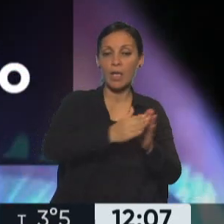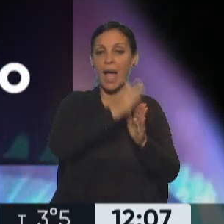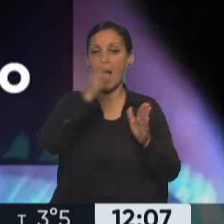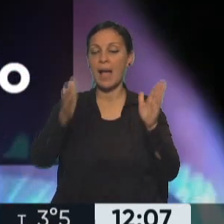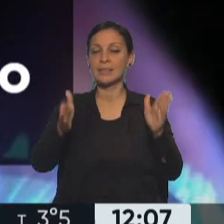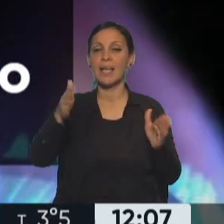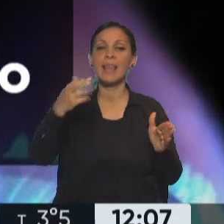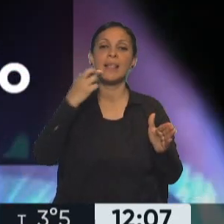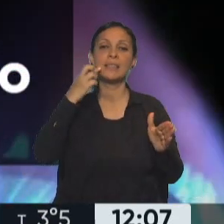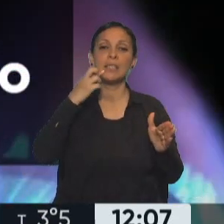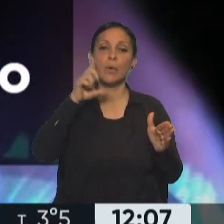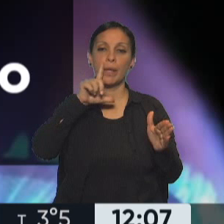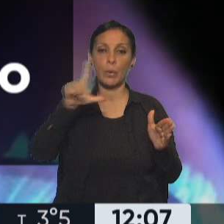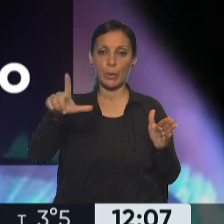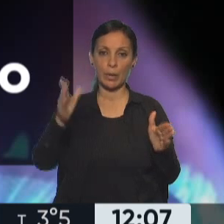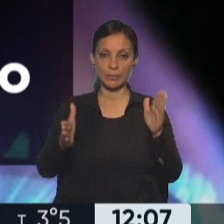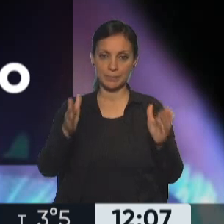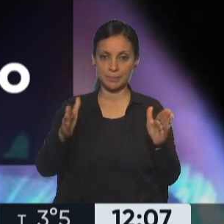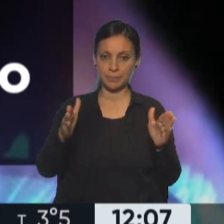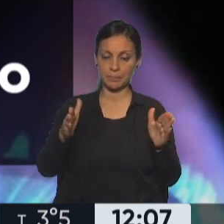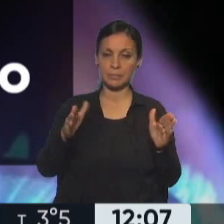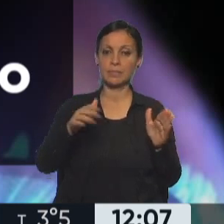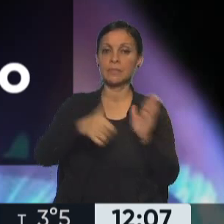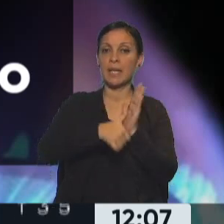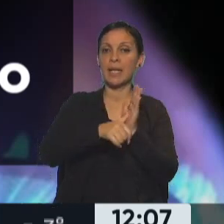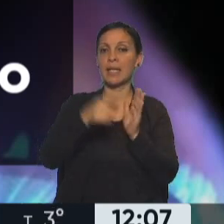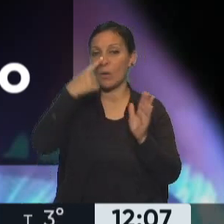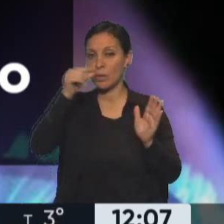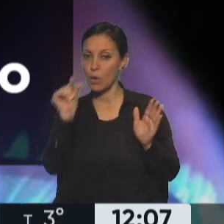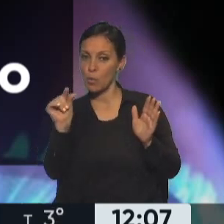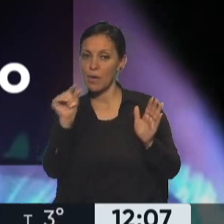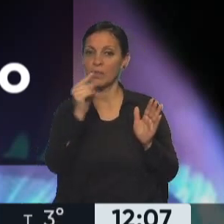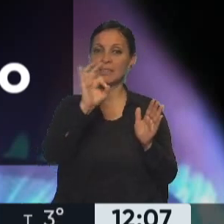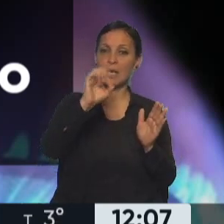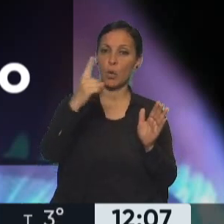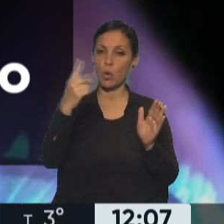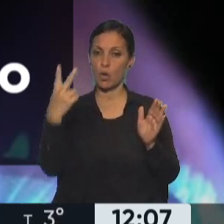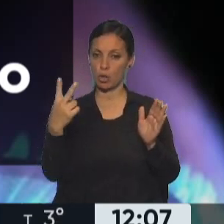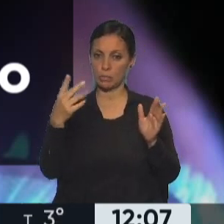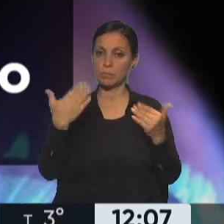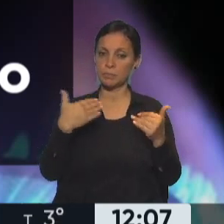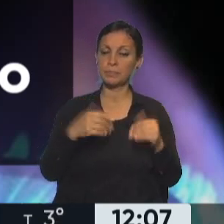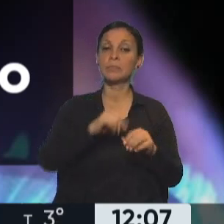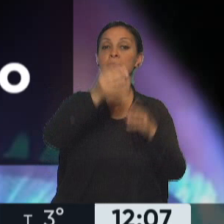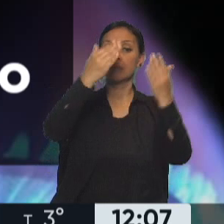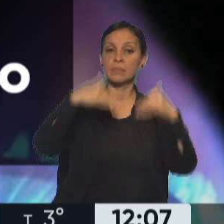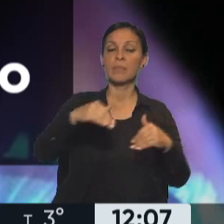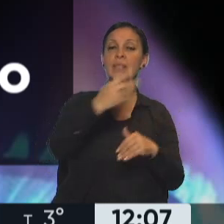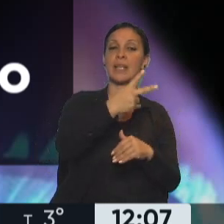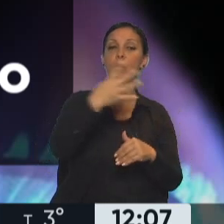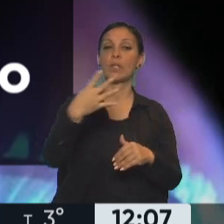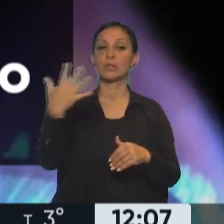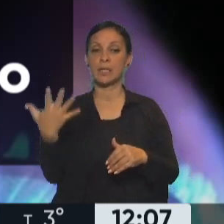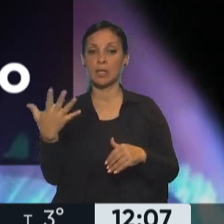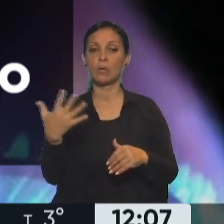19 de julio. Es decir, esto es el martes, ¿no? Bueno, perfecto. Entonces, 3, 4 y 5, entre el 20 y el 22 de